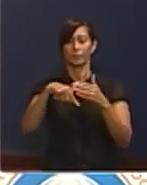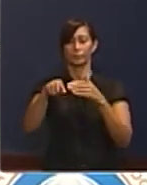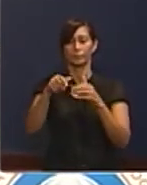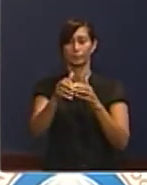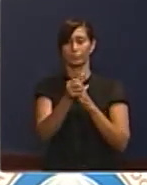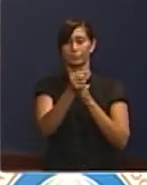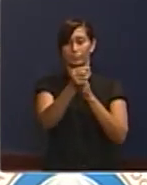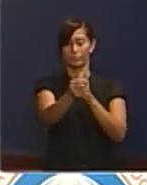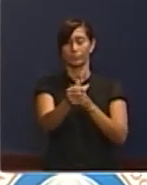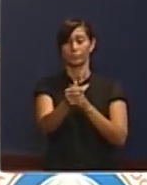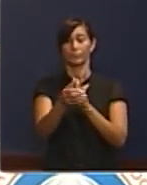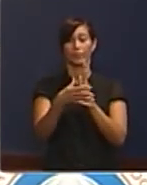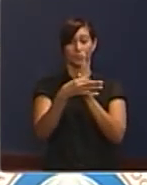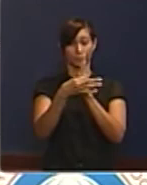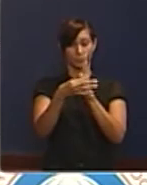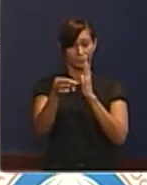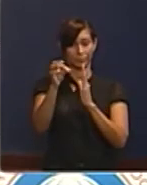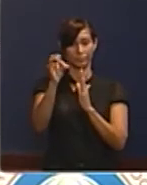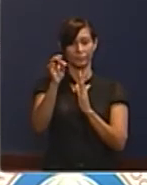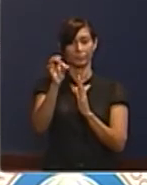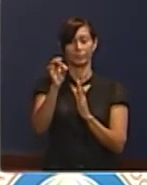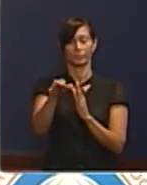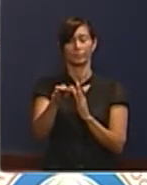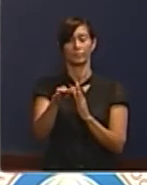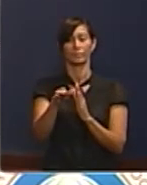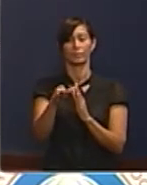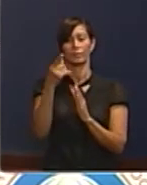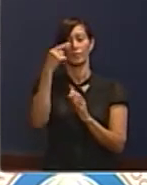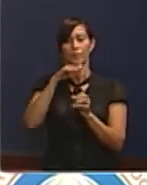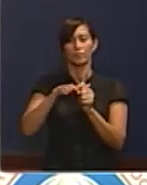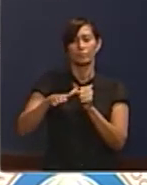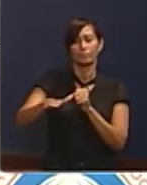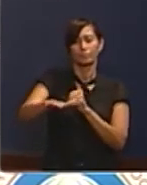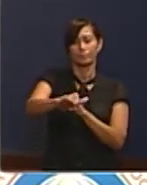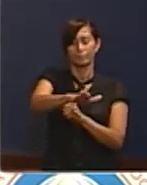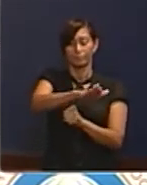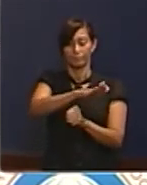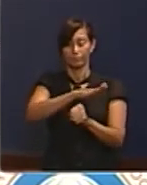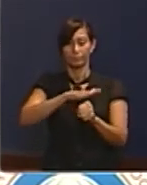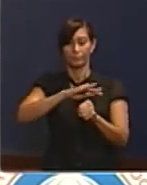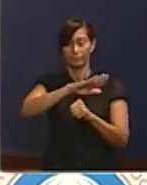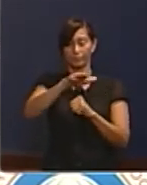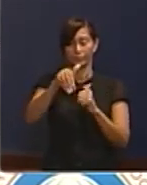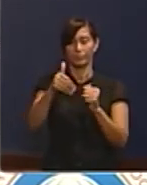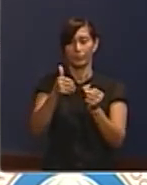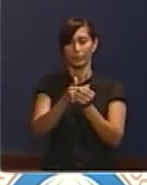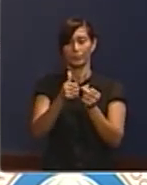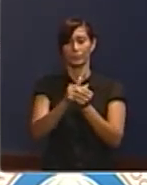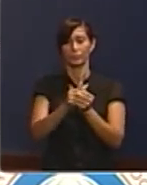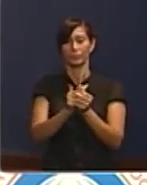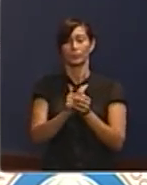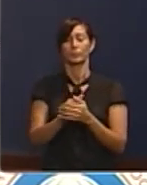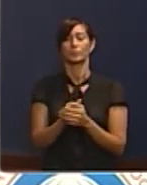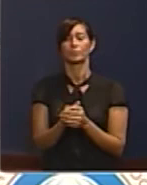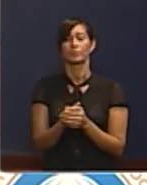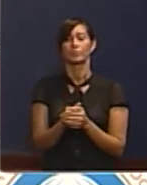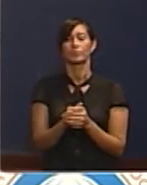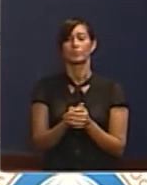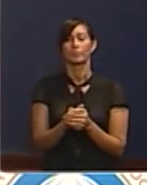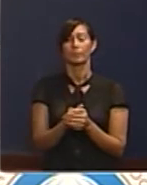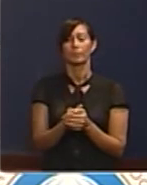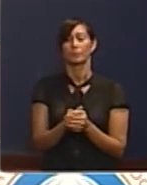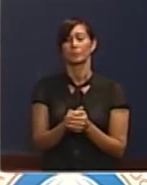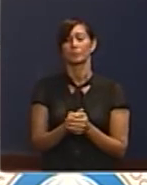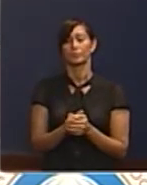a la industria aceitera, para abastecer el mercado doméstico tanto de la grasa como de las proteínas. Sin